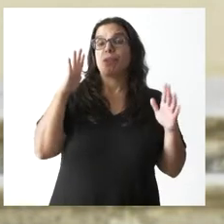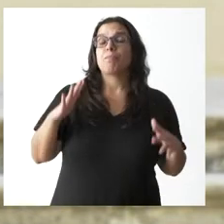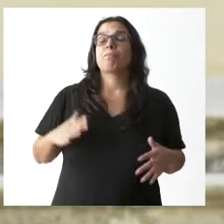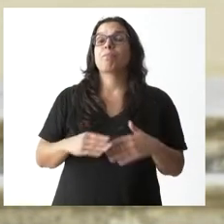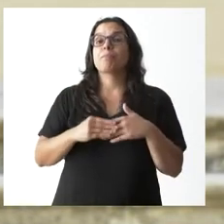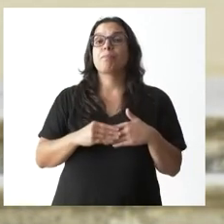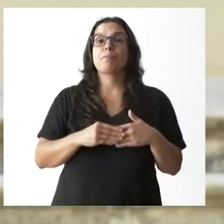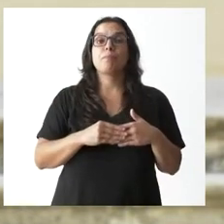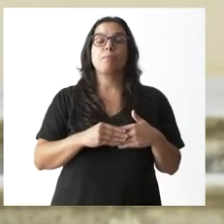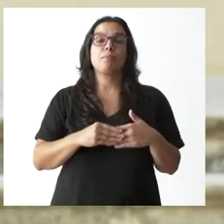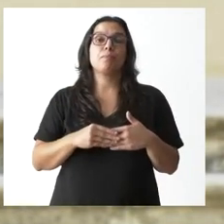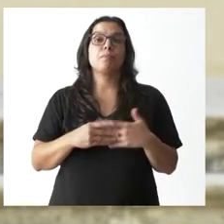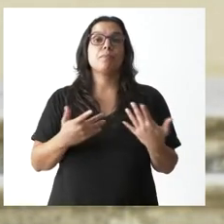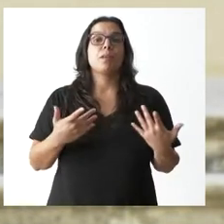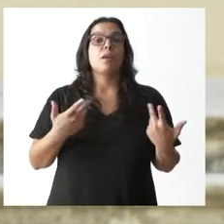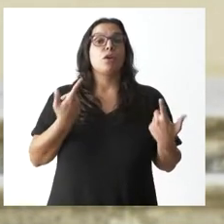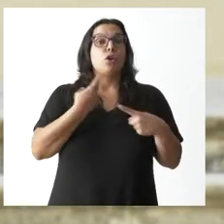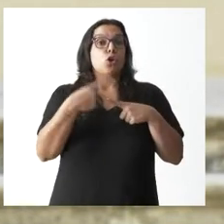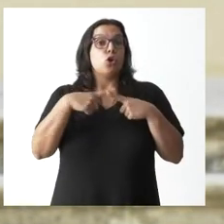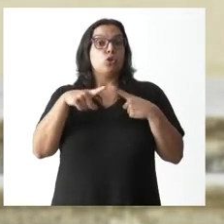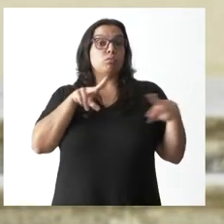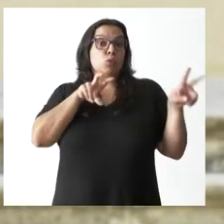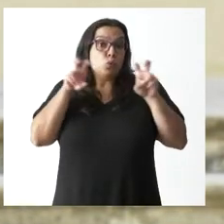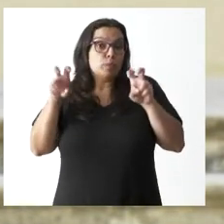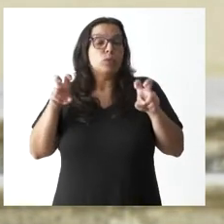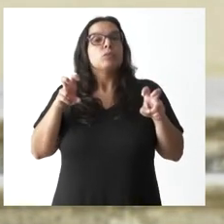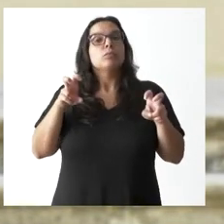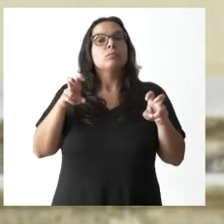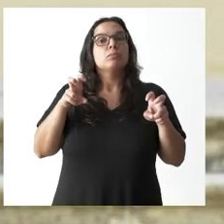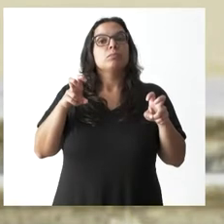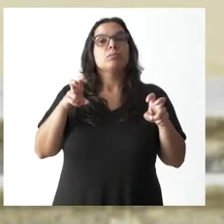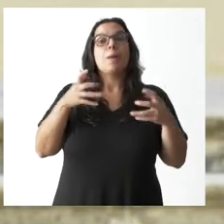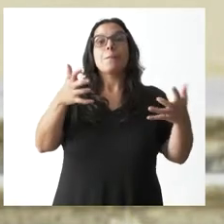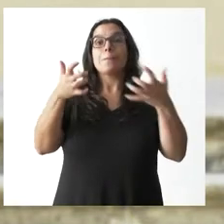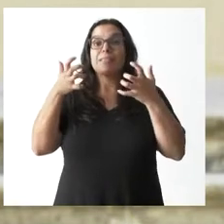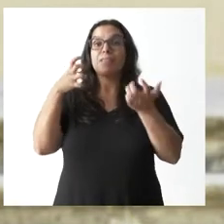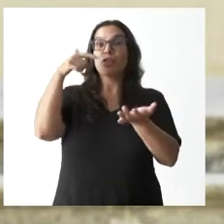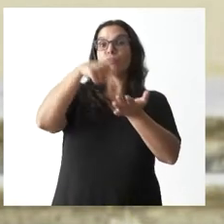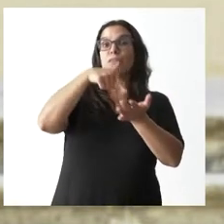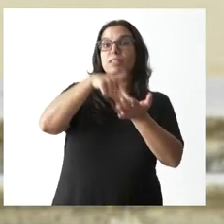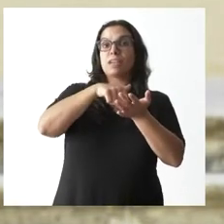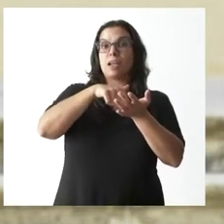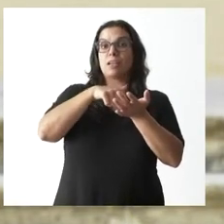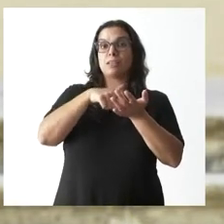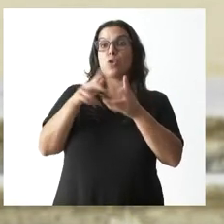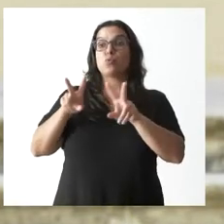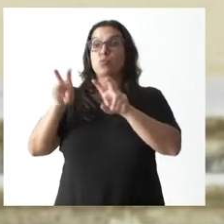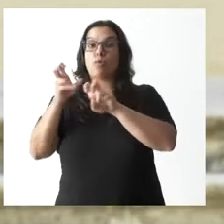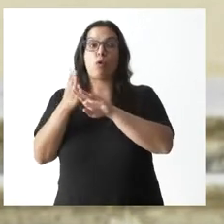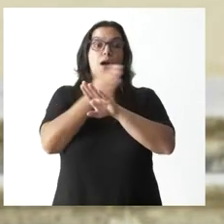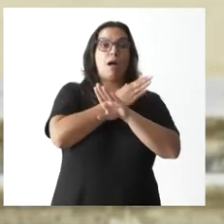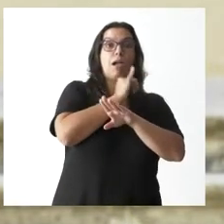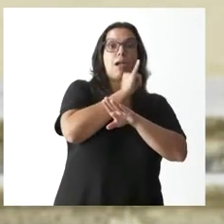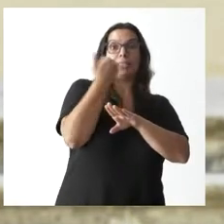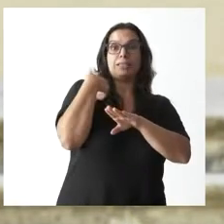entre las novedades, los nuevos beneficios fiscales y los ya existentes, que los